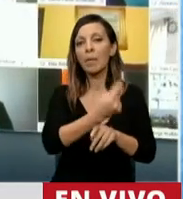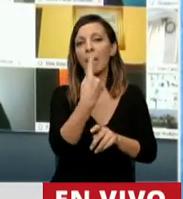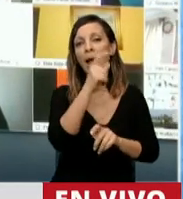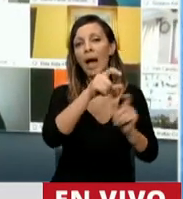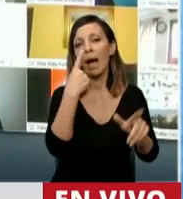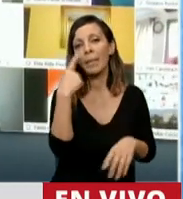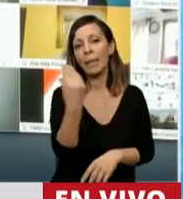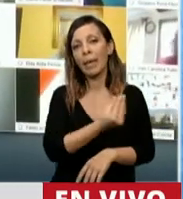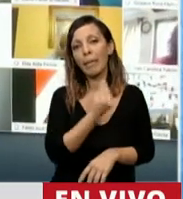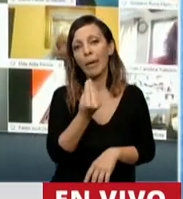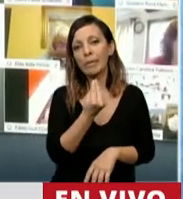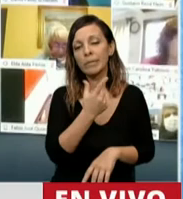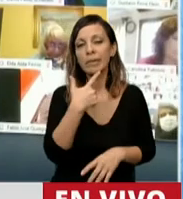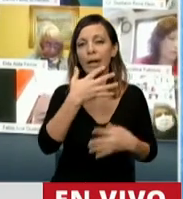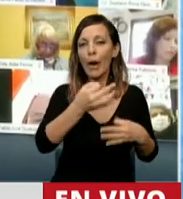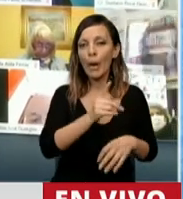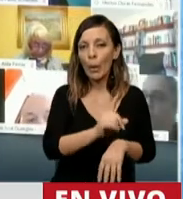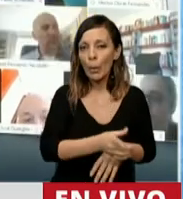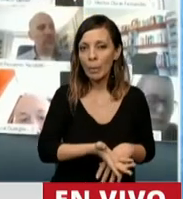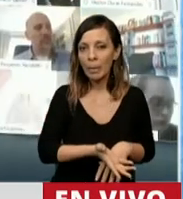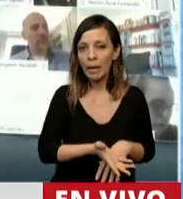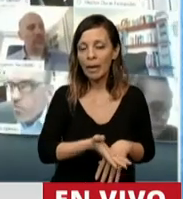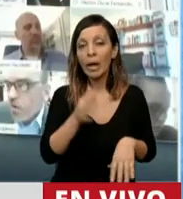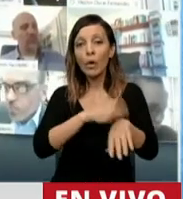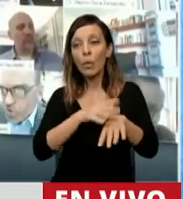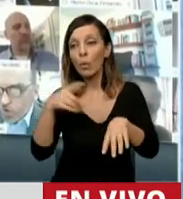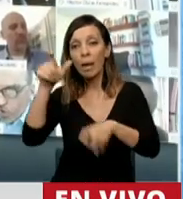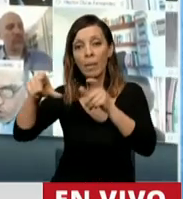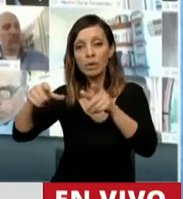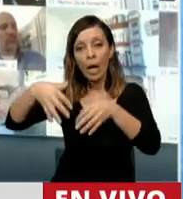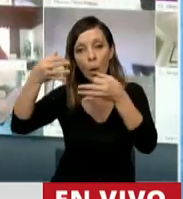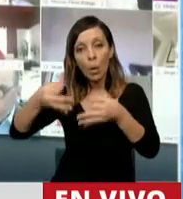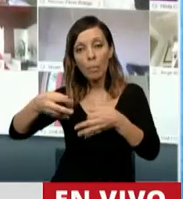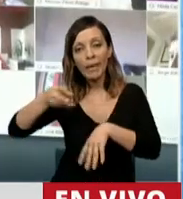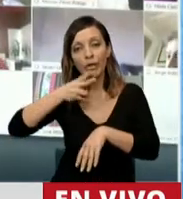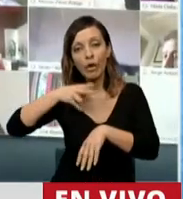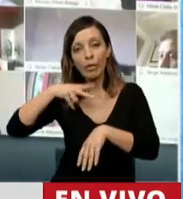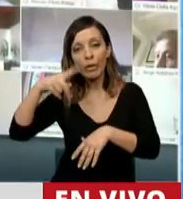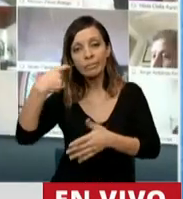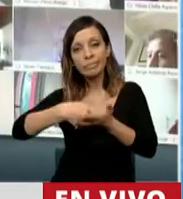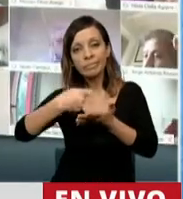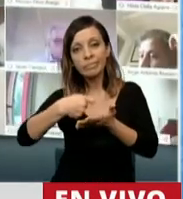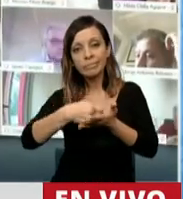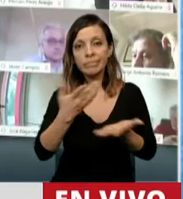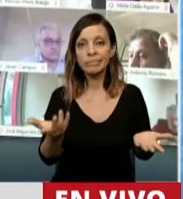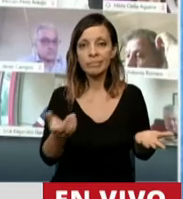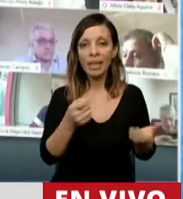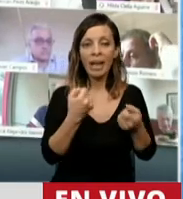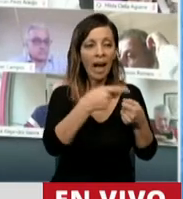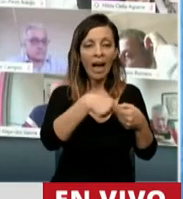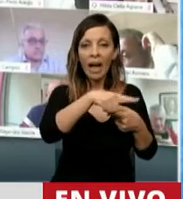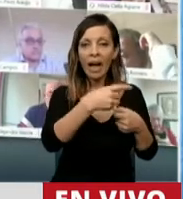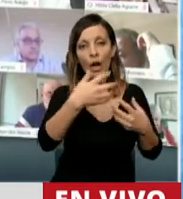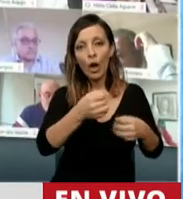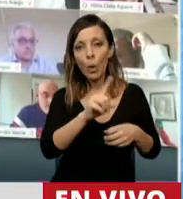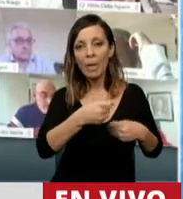incumplidores en desmedro de los tontos pagadores de impuestos. Sin embargo, esta moratoria en